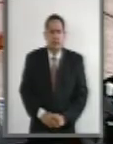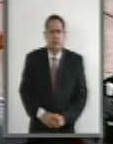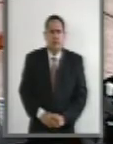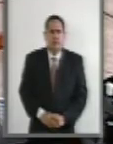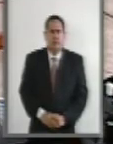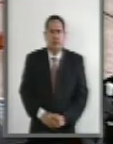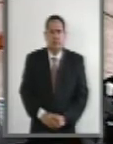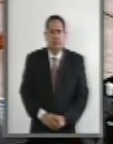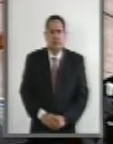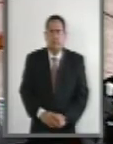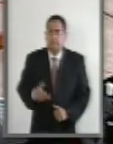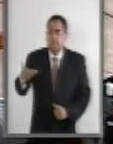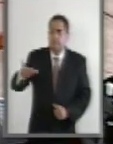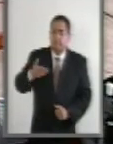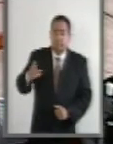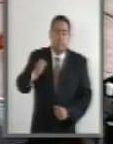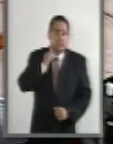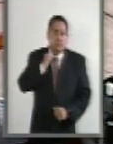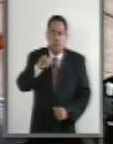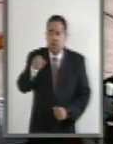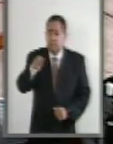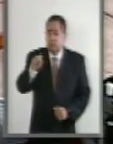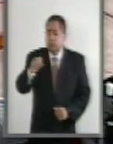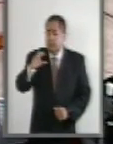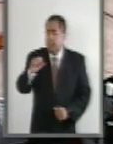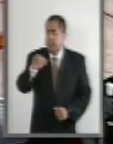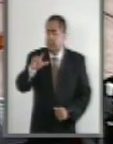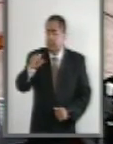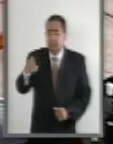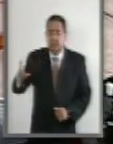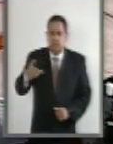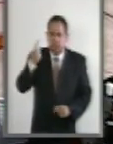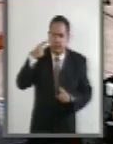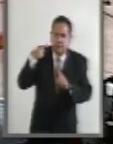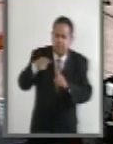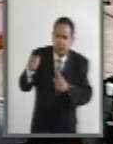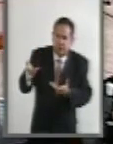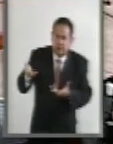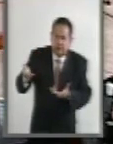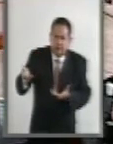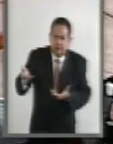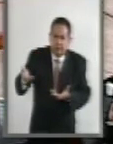Sí, pidió la palabra el senador Jesús Casillas. ¿Con qué objeto, senador?